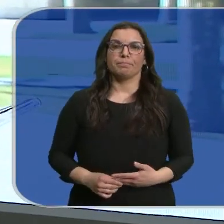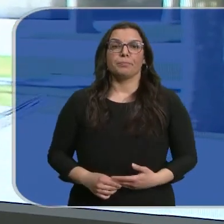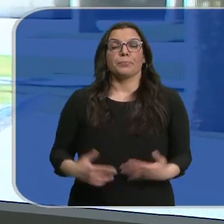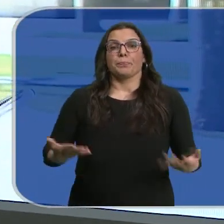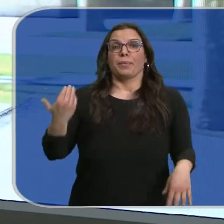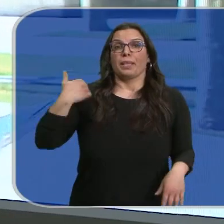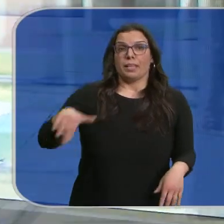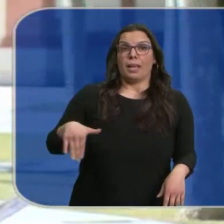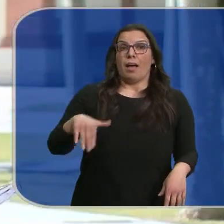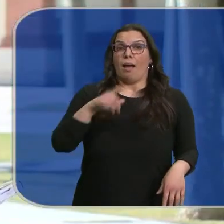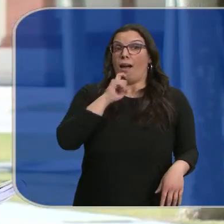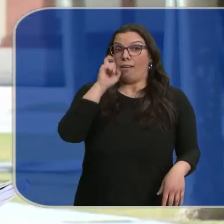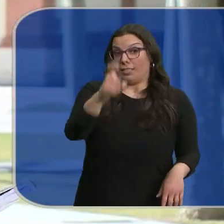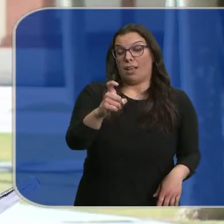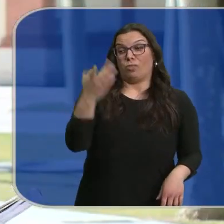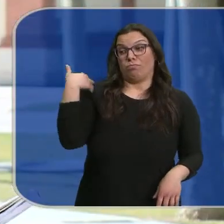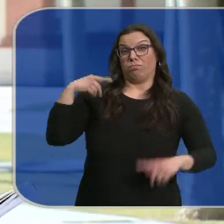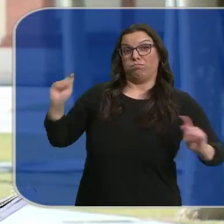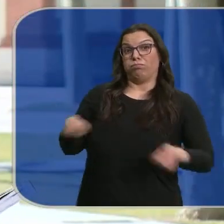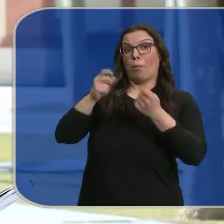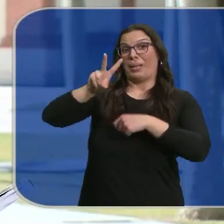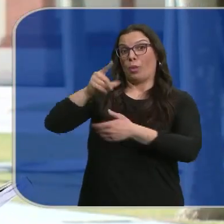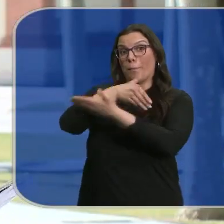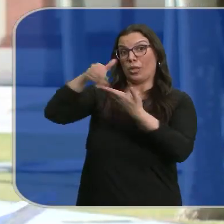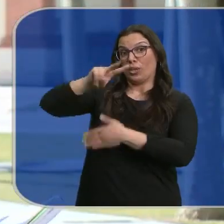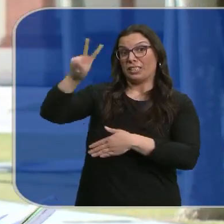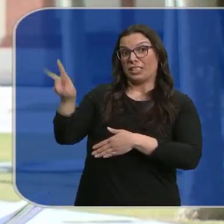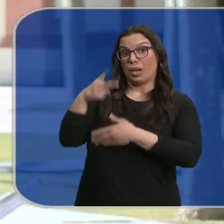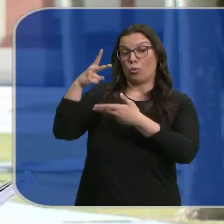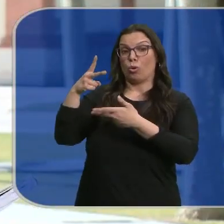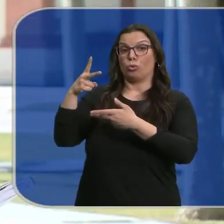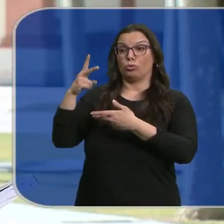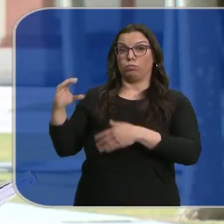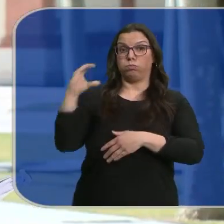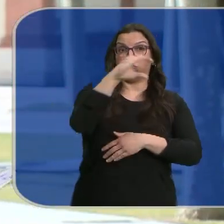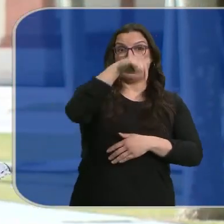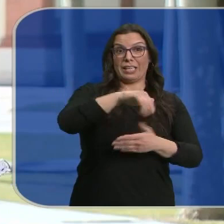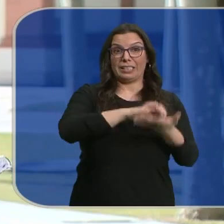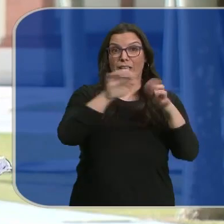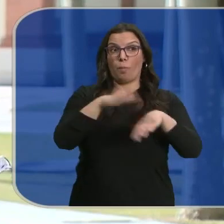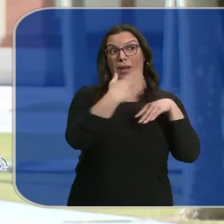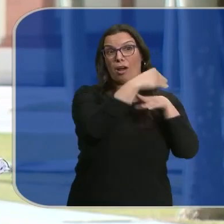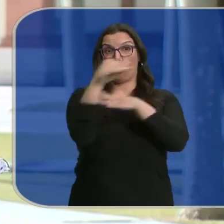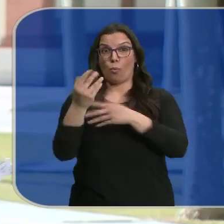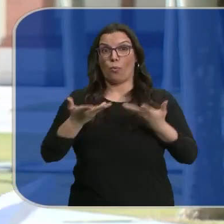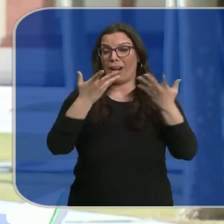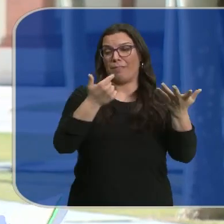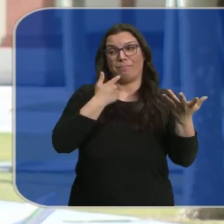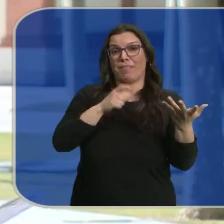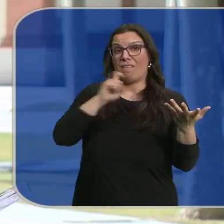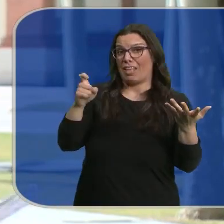Pues que ya avisaron de que esos 21 millones de euros que iban a venir destinados a Castilla y León eran